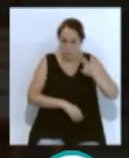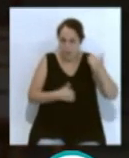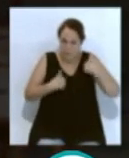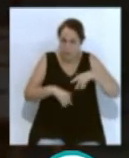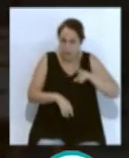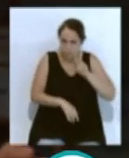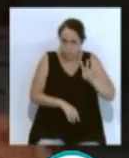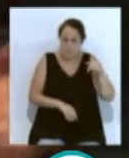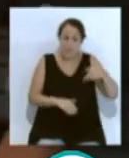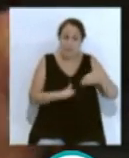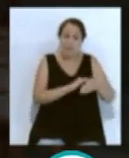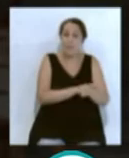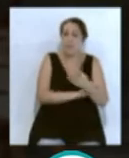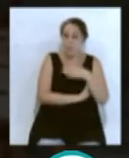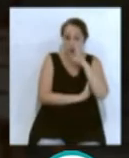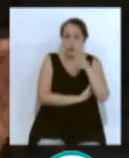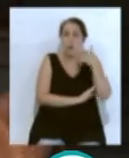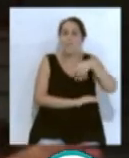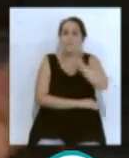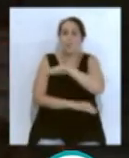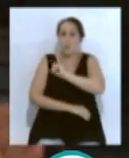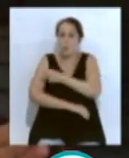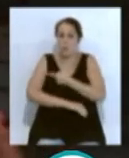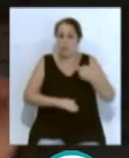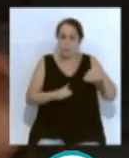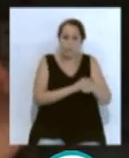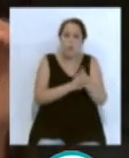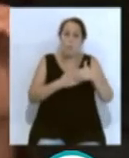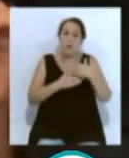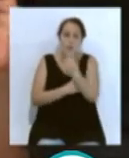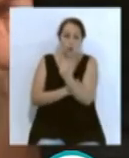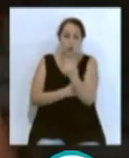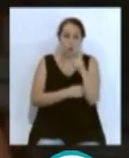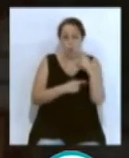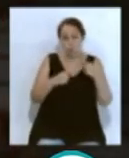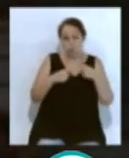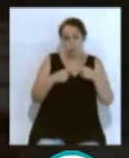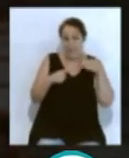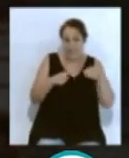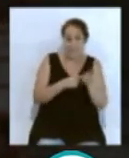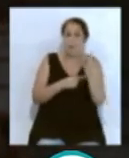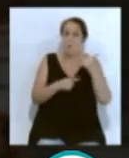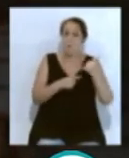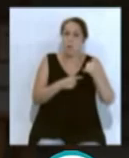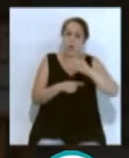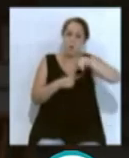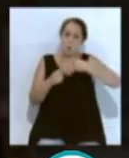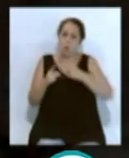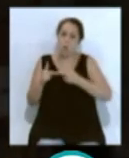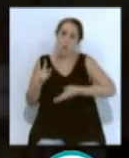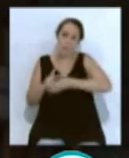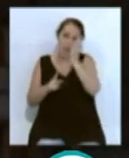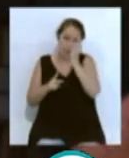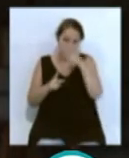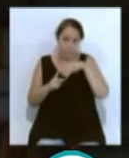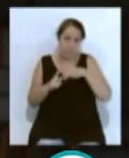accede directamente por ahí y de ahí se accede al pabellón. El pabellón tiene dos puertas, entonces una es la de entrada para hacerse las pruebas y la otra de salida para que los que ya se la